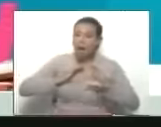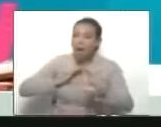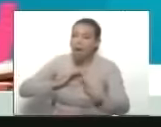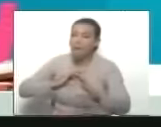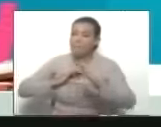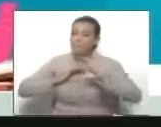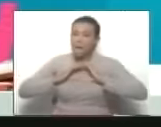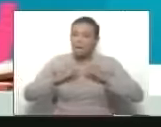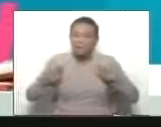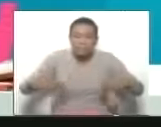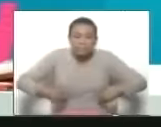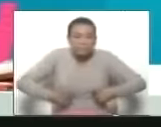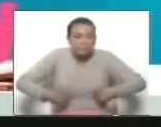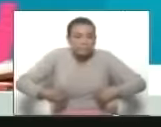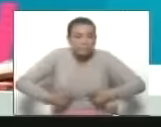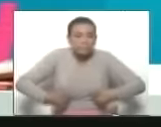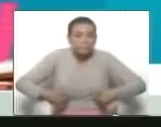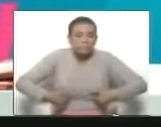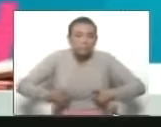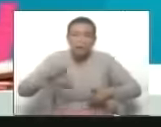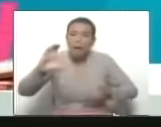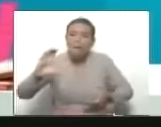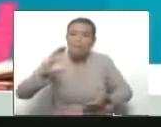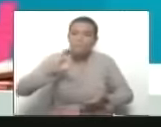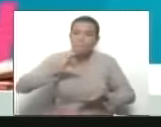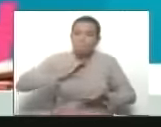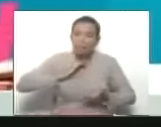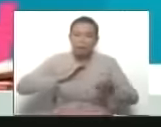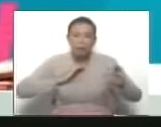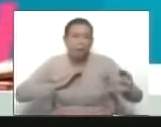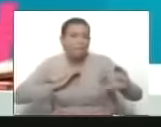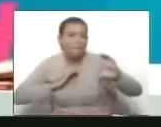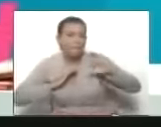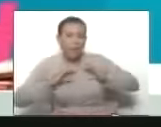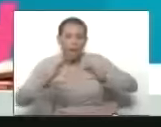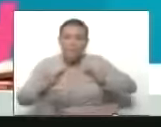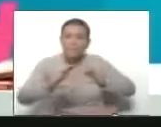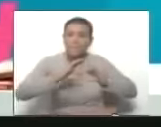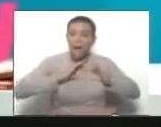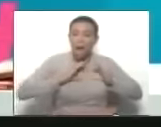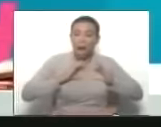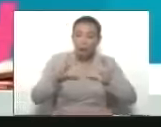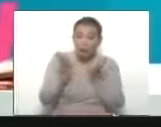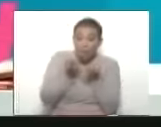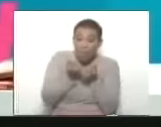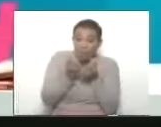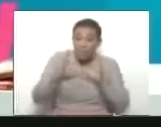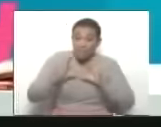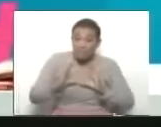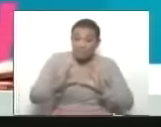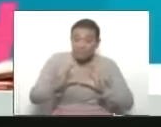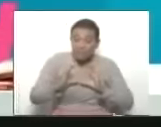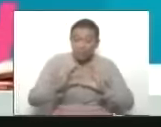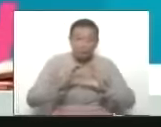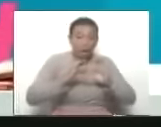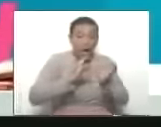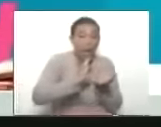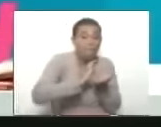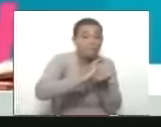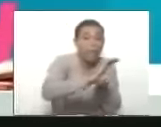pariendo recursos pariendo recursos para hacer mucho más con lo que parimos